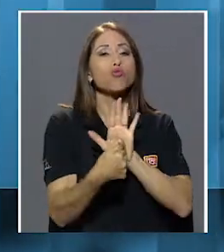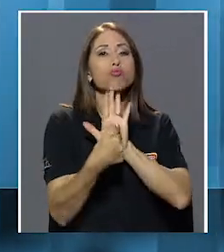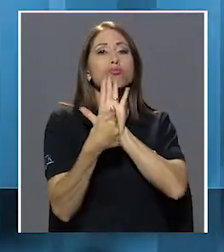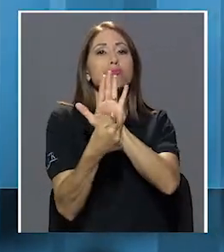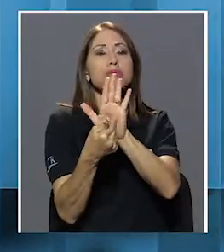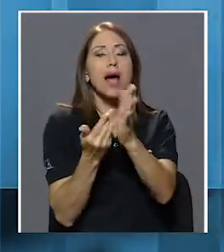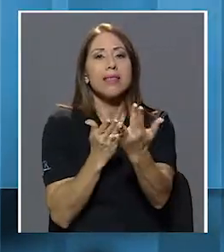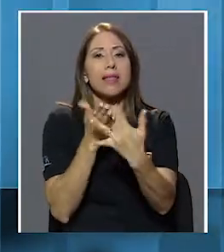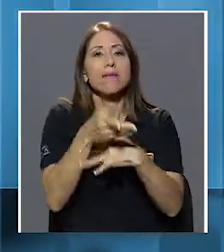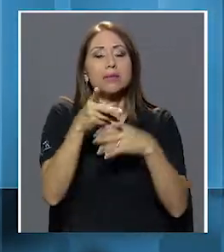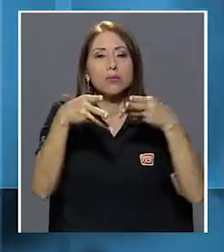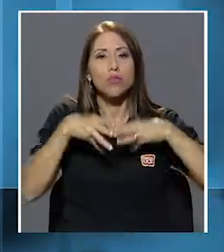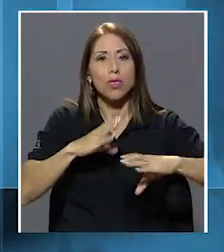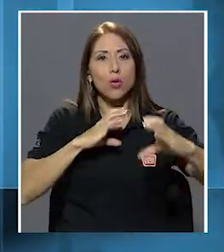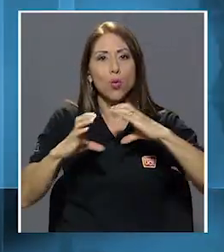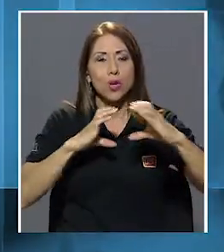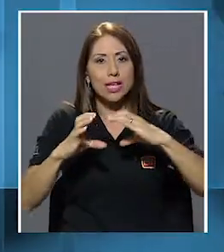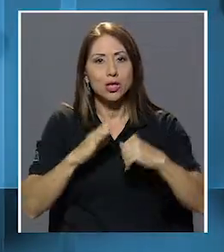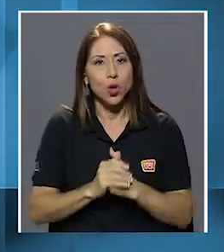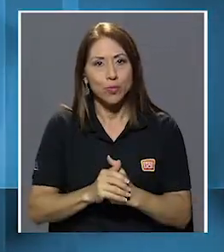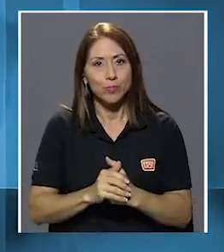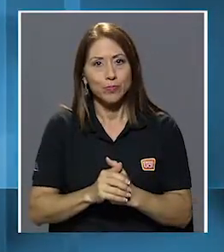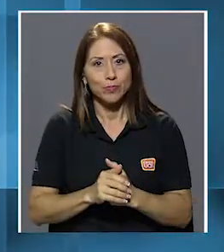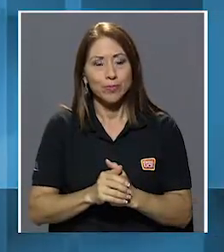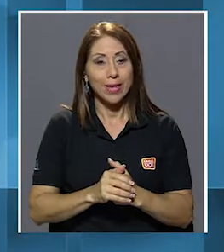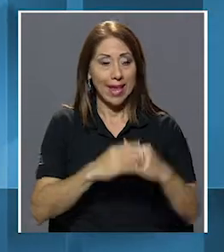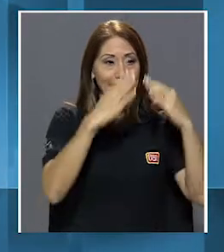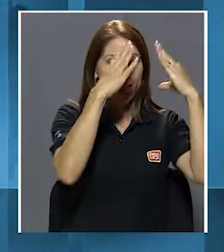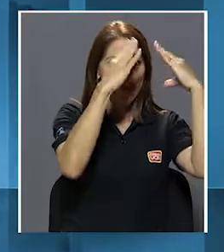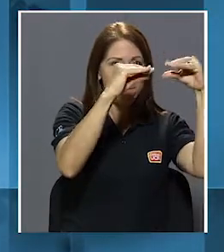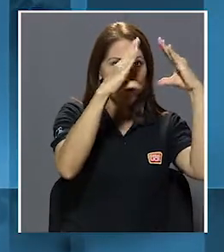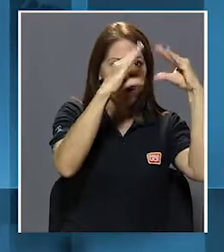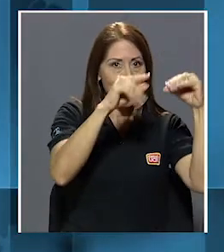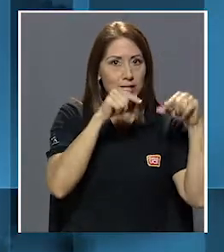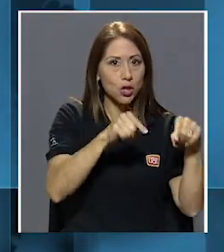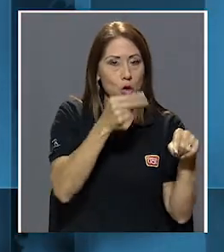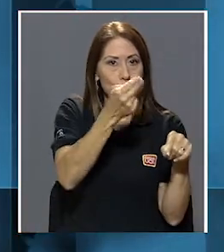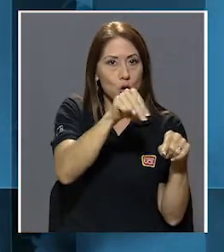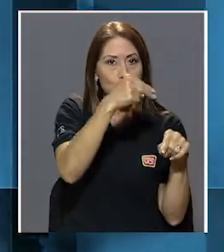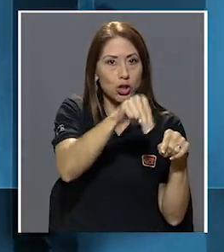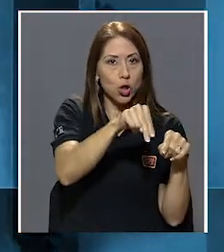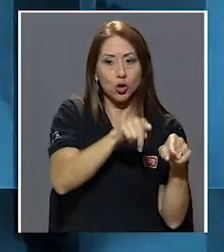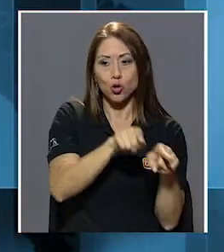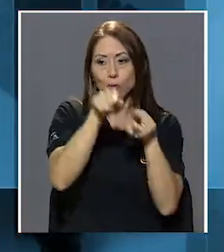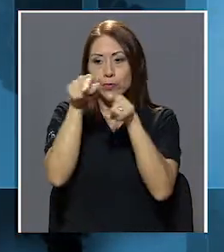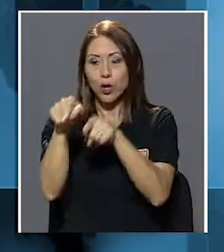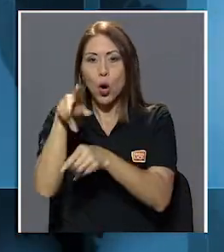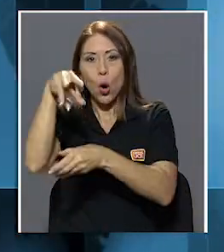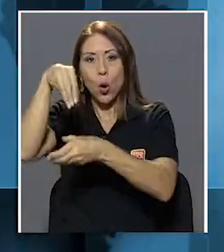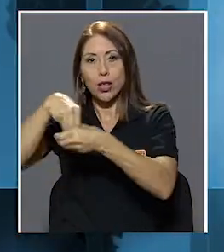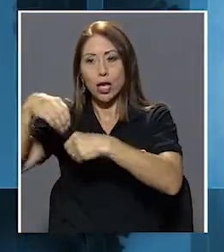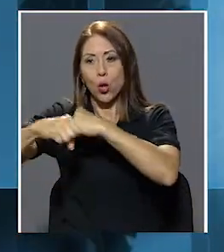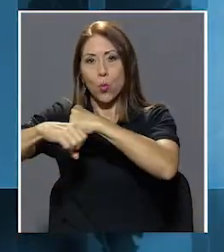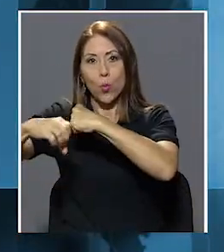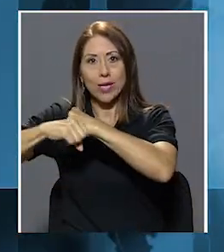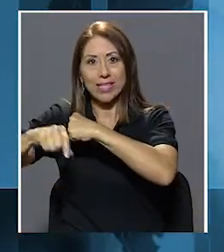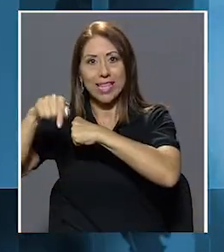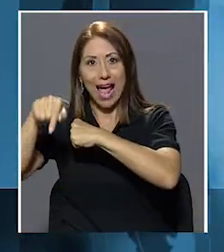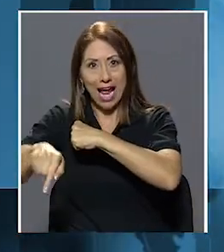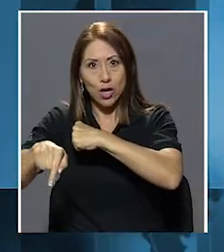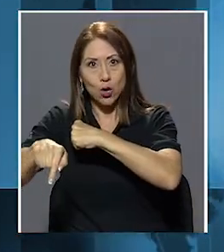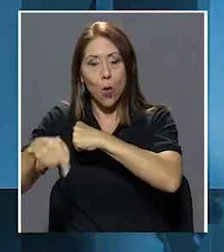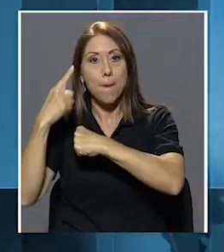través de un medio de comunicación. La separación entre la información de carácter noticioso y el contenido